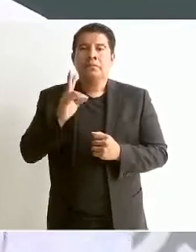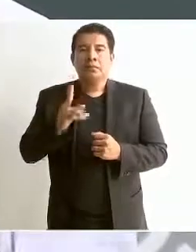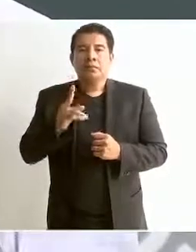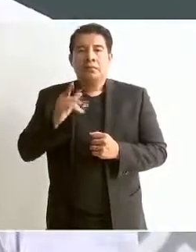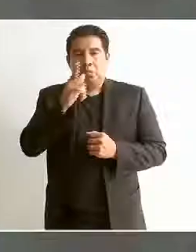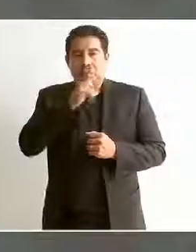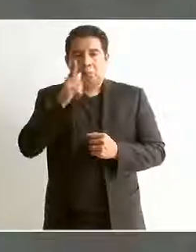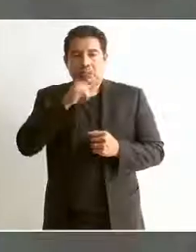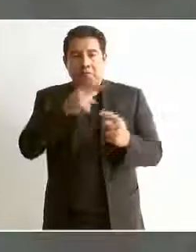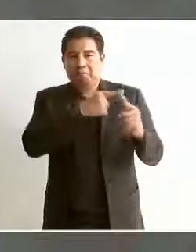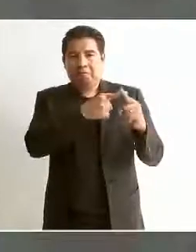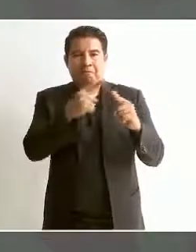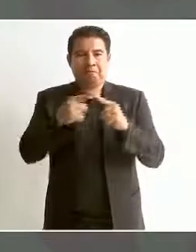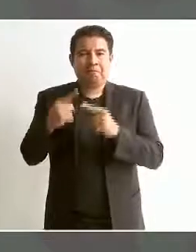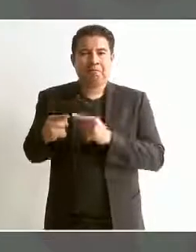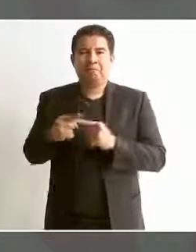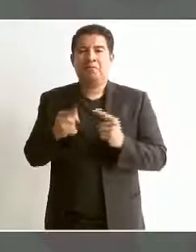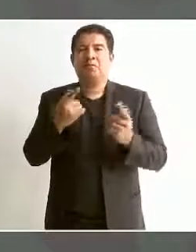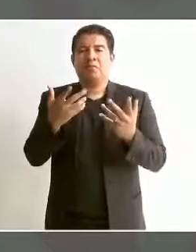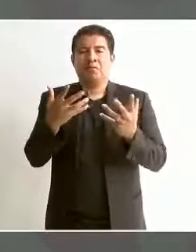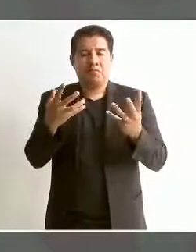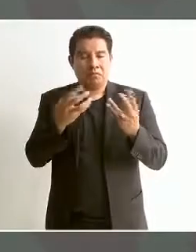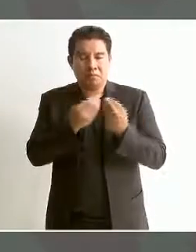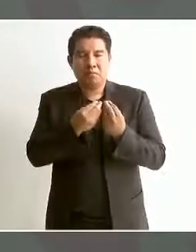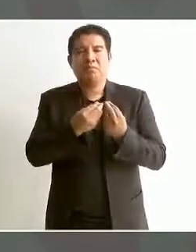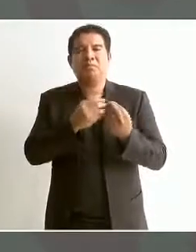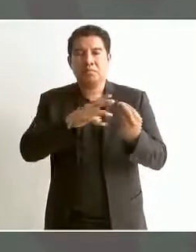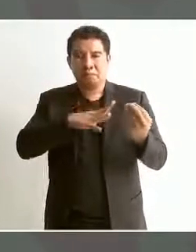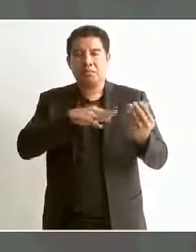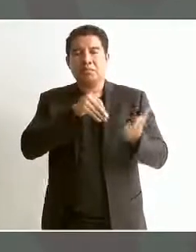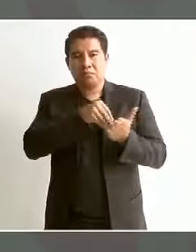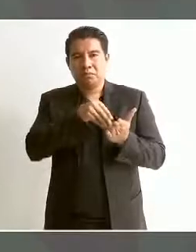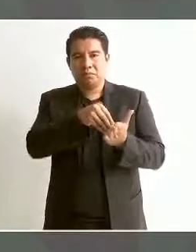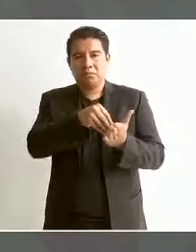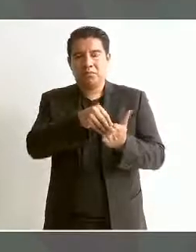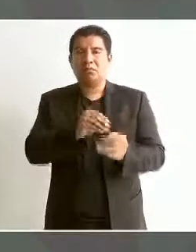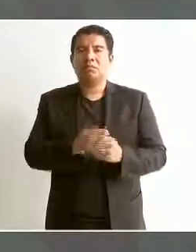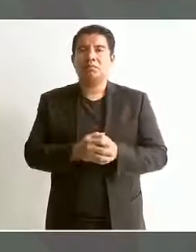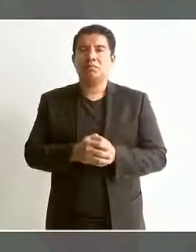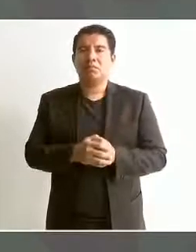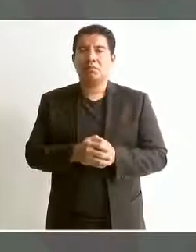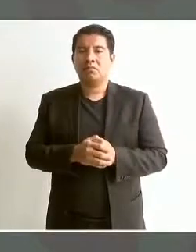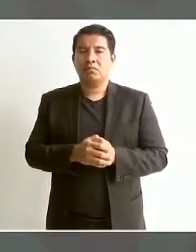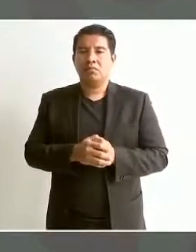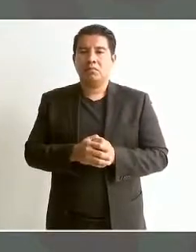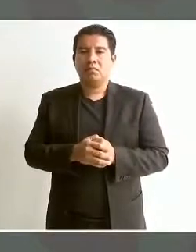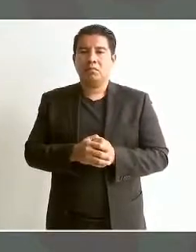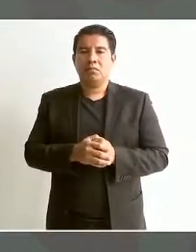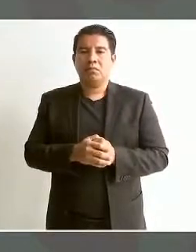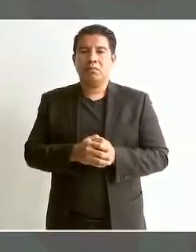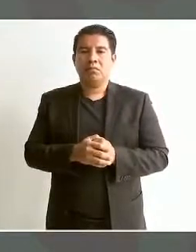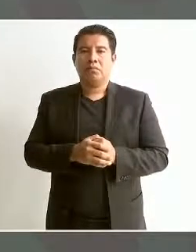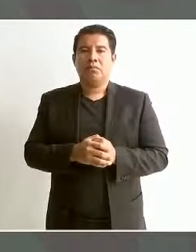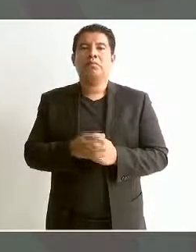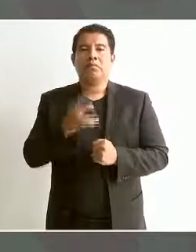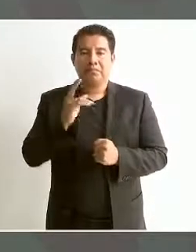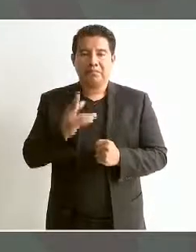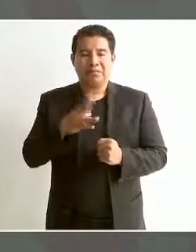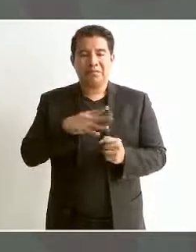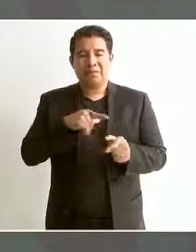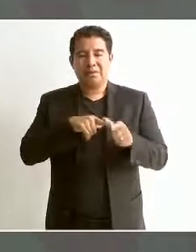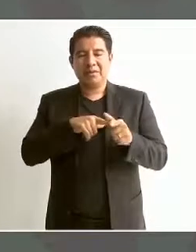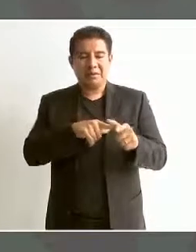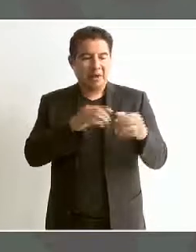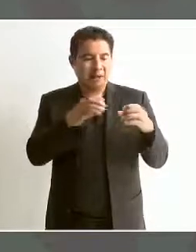lenguas y se mantienen las civilizaciones